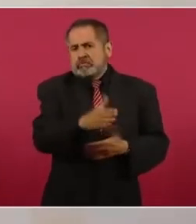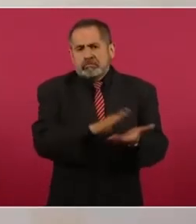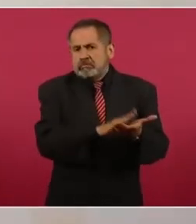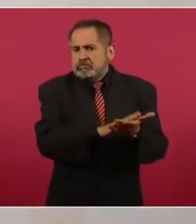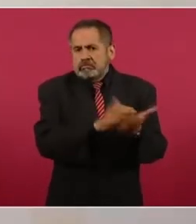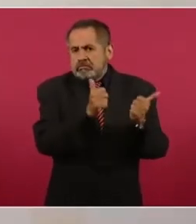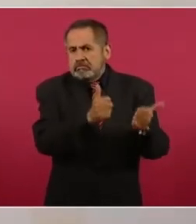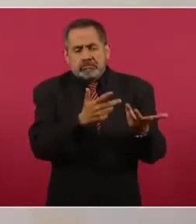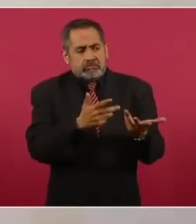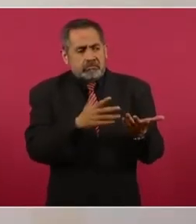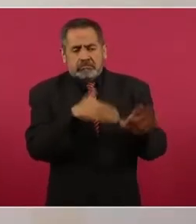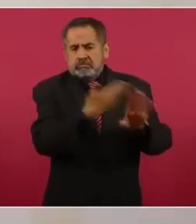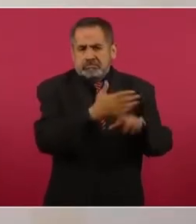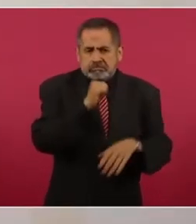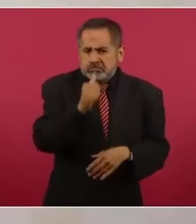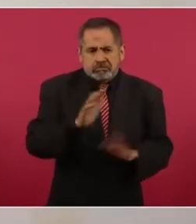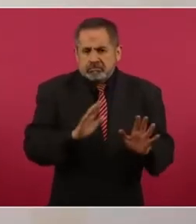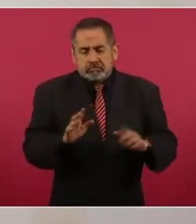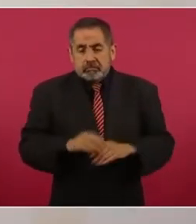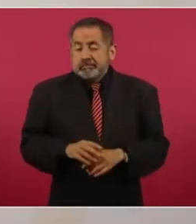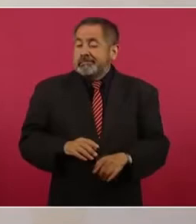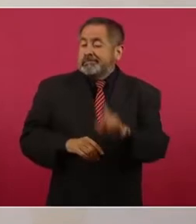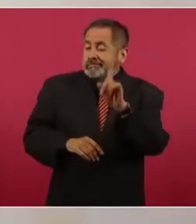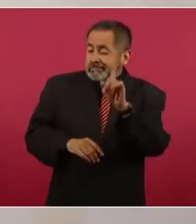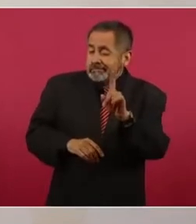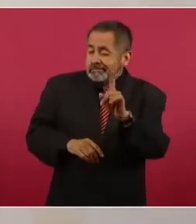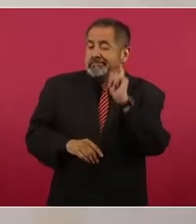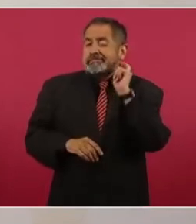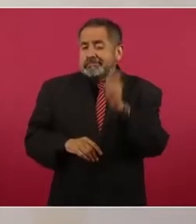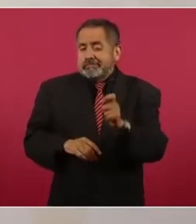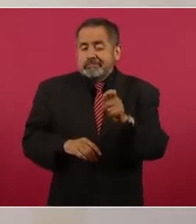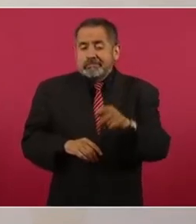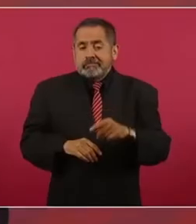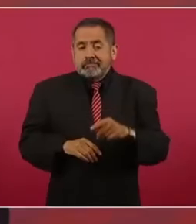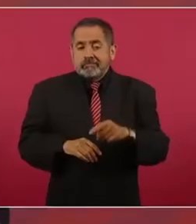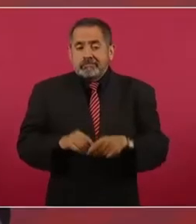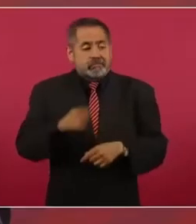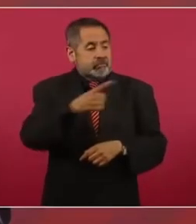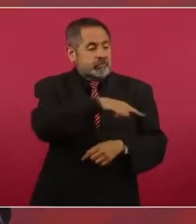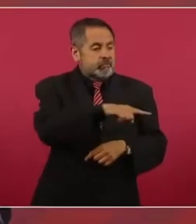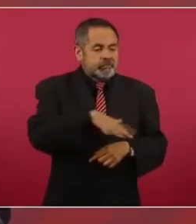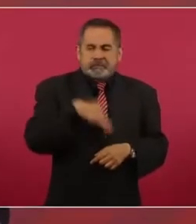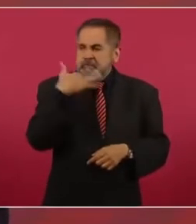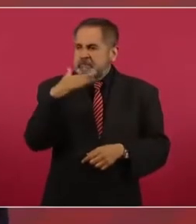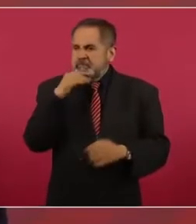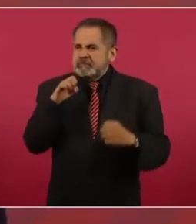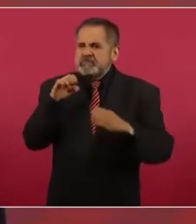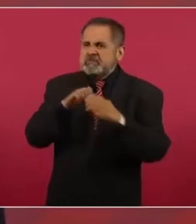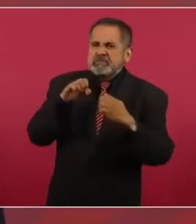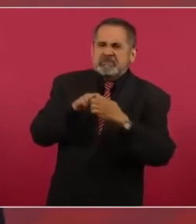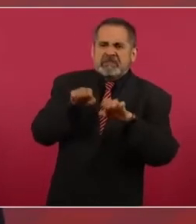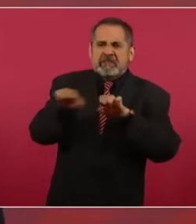ellos, para nada. Estoy en contra de la riqueza mala vida,